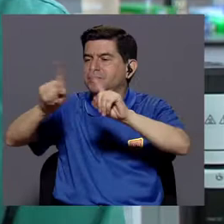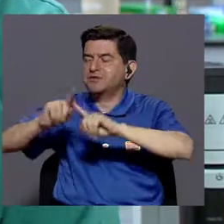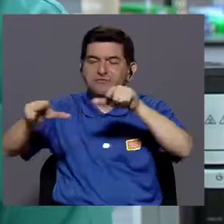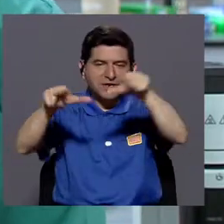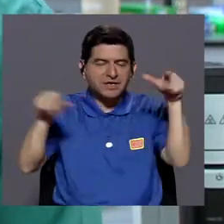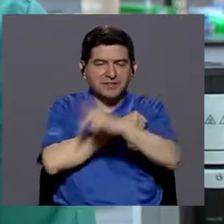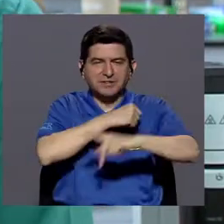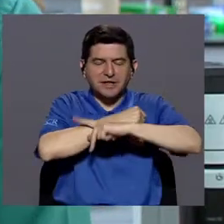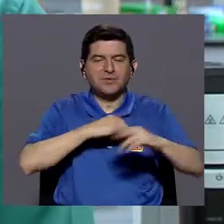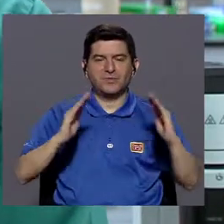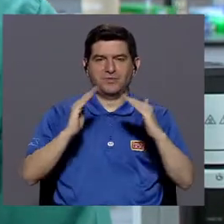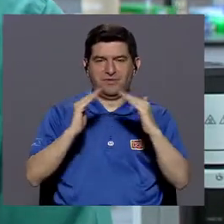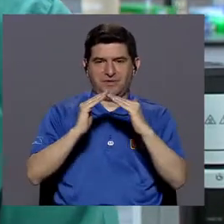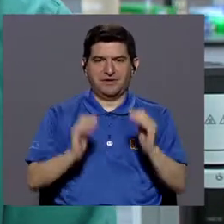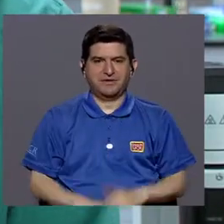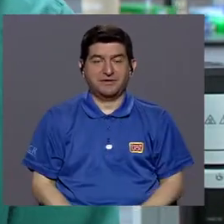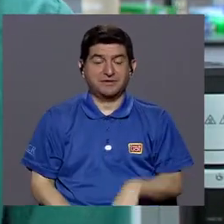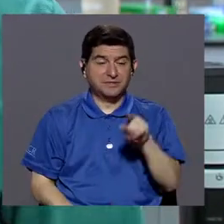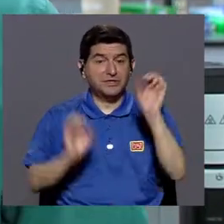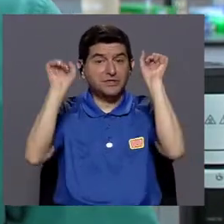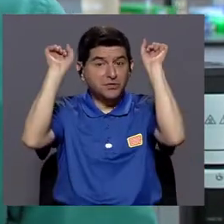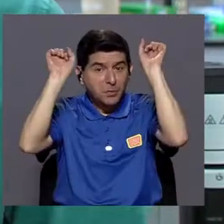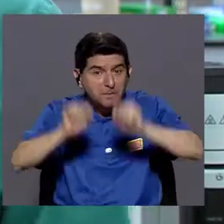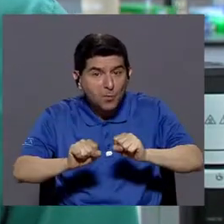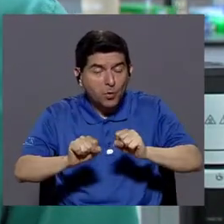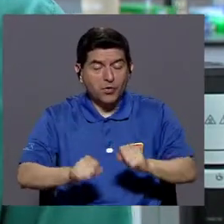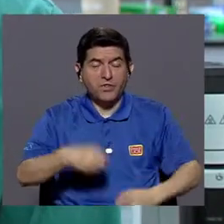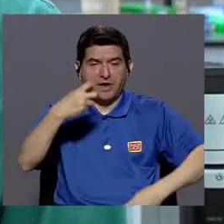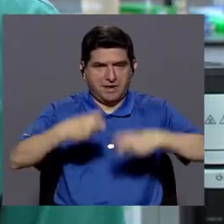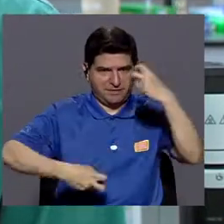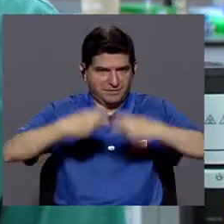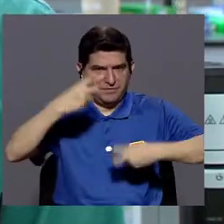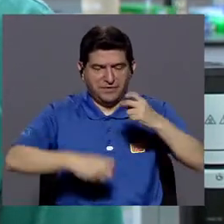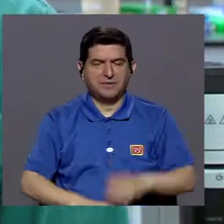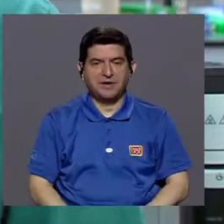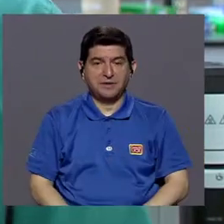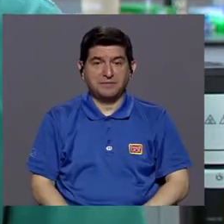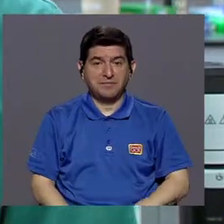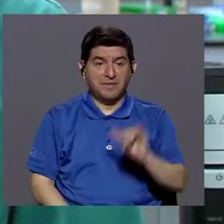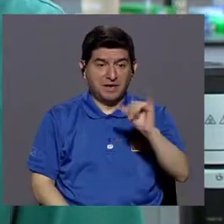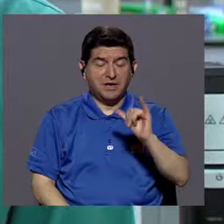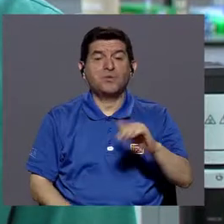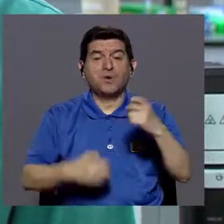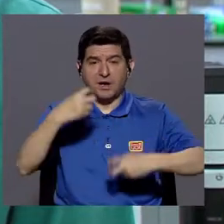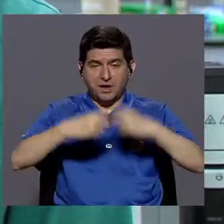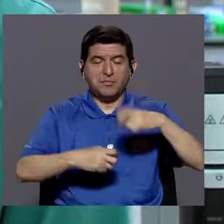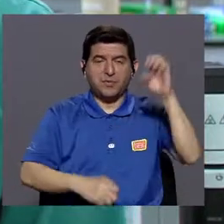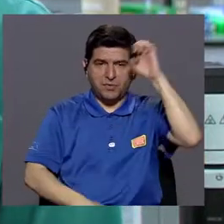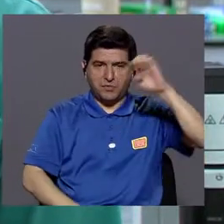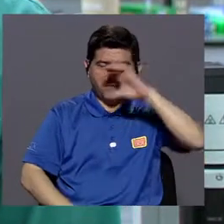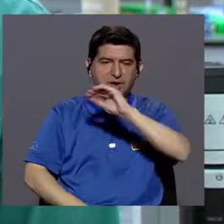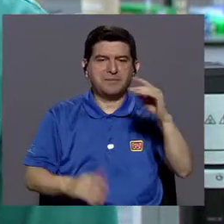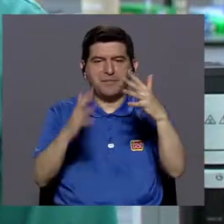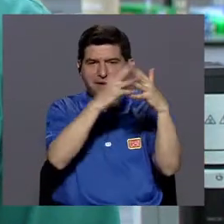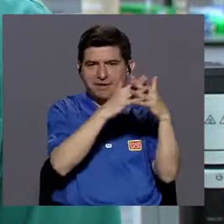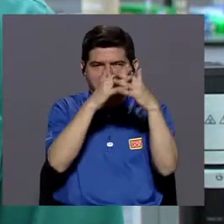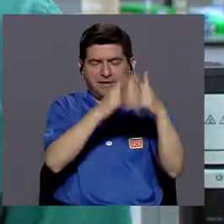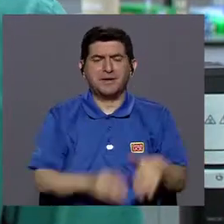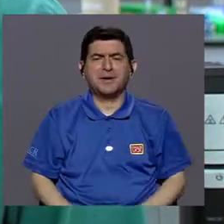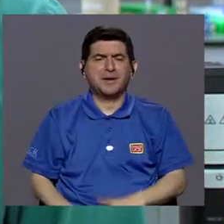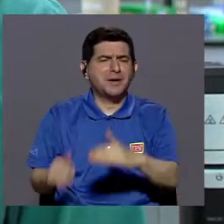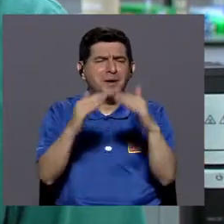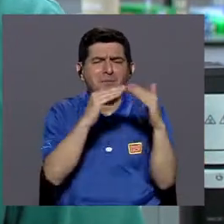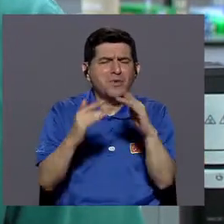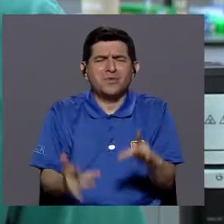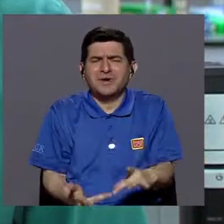el resto de la población del país. Y entonces, eso es lo que pueden caer los problemas. Y eso es lo que ha traído los problemas en Europa y en Estados Unidos,